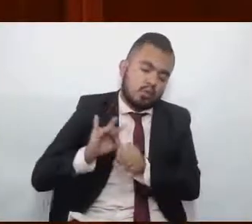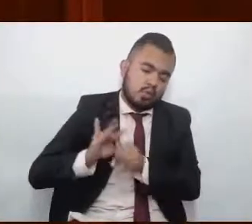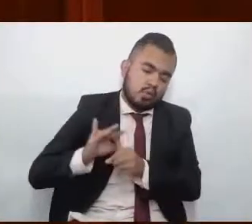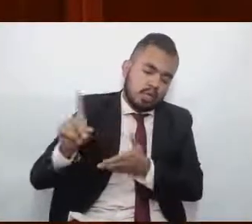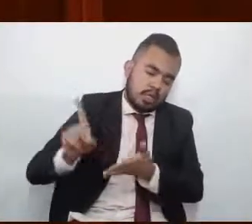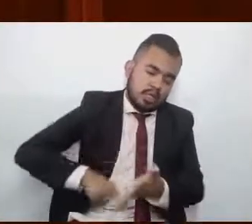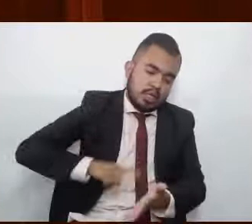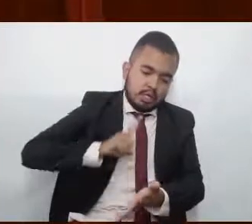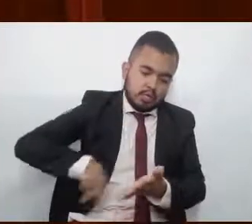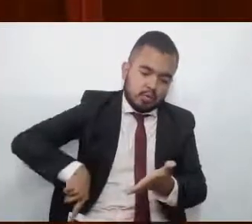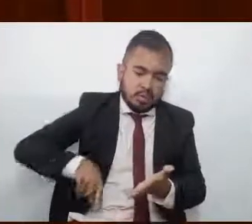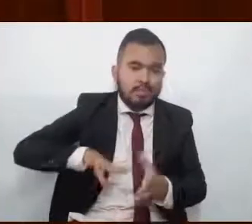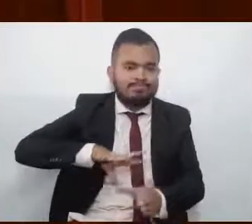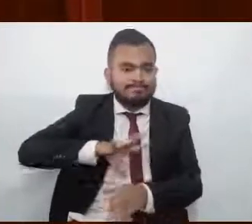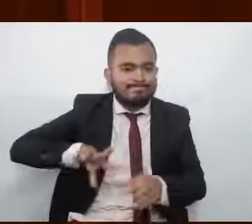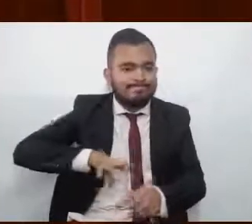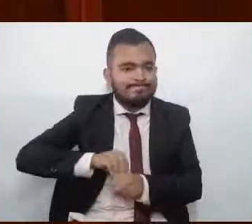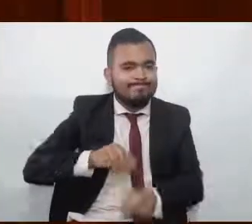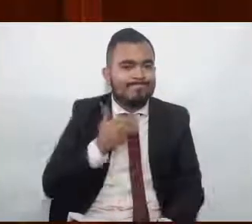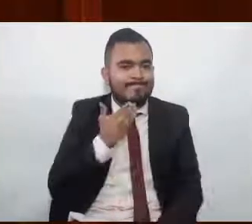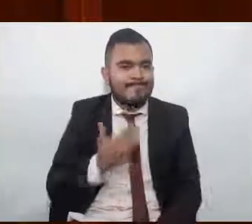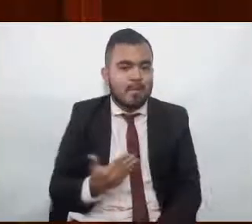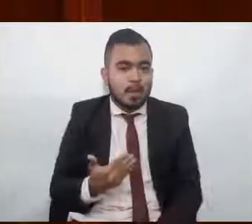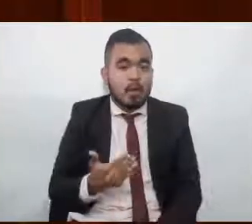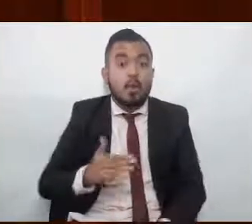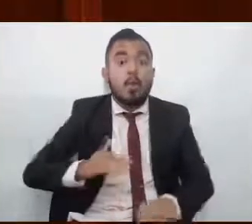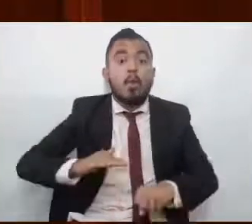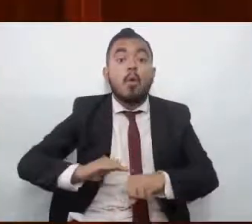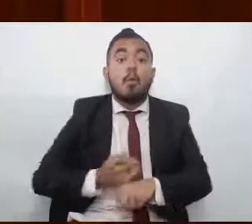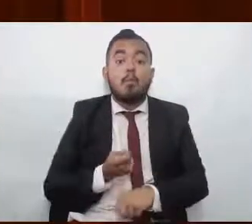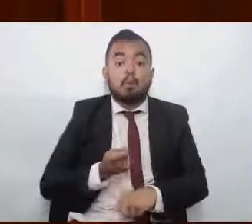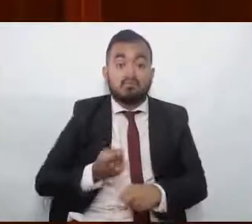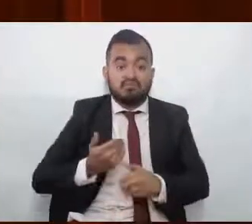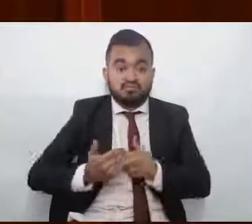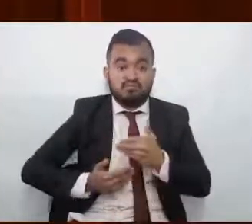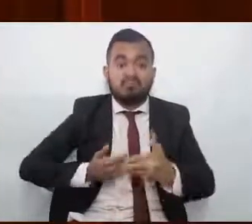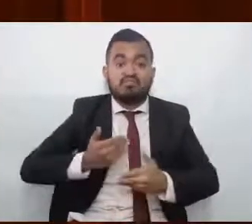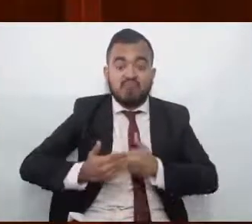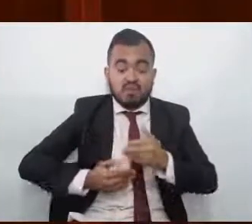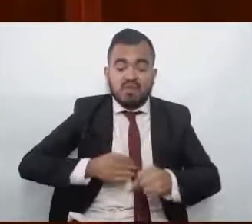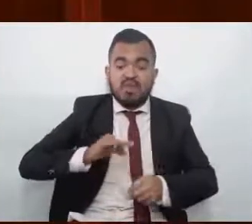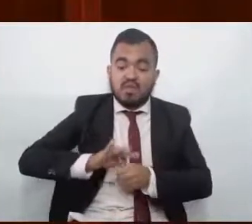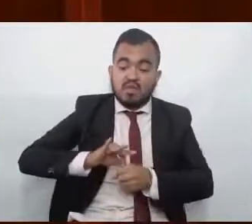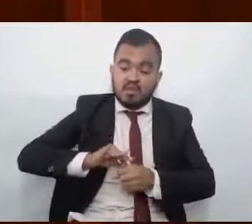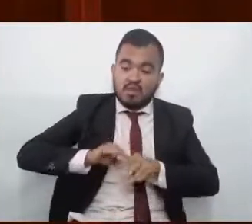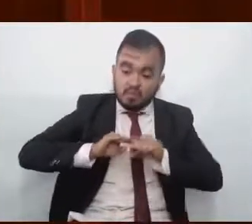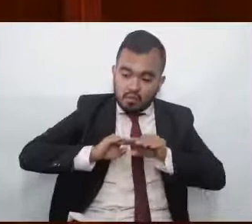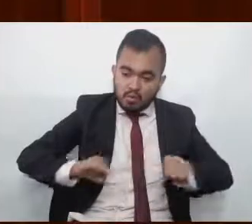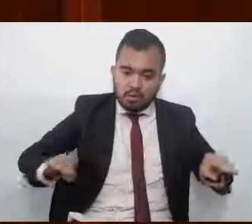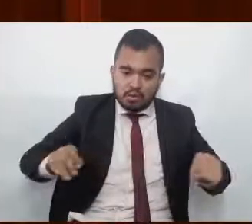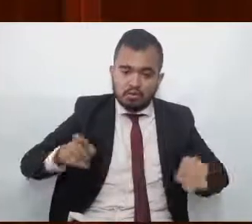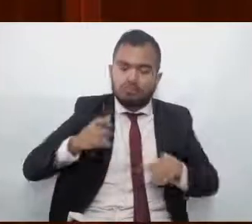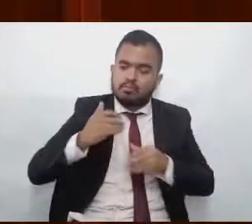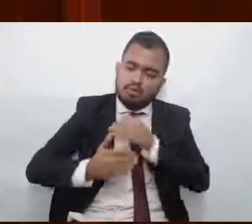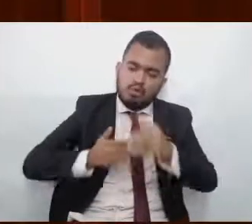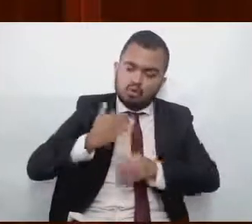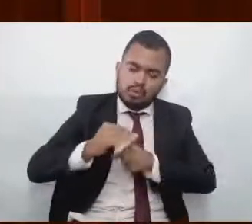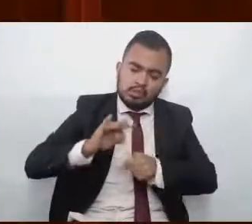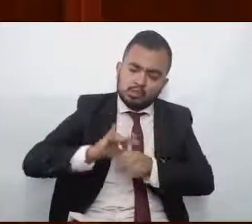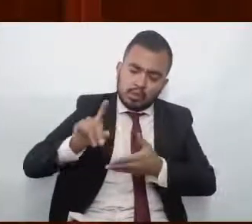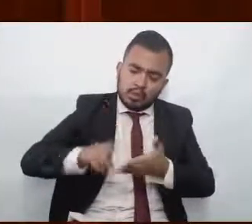porque lo que más contribuye al fortalecimiento de la democracia es que todo proceso electoral quede definitivamente